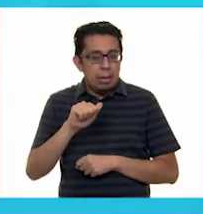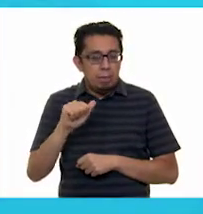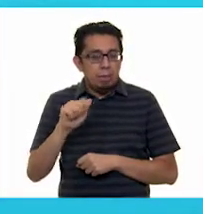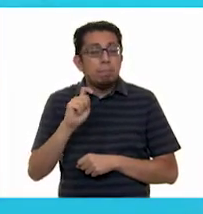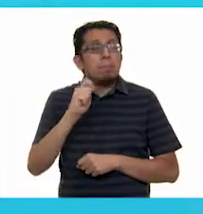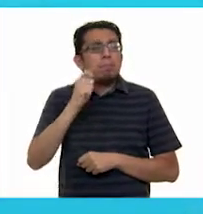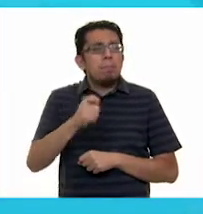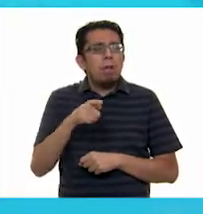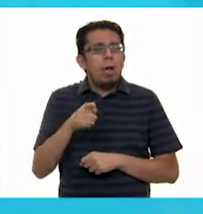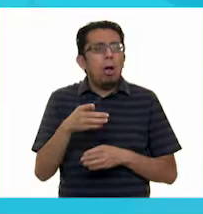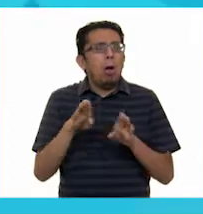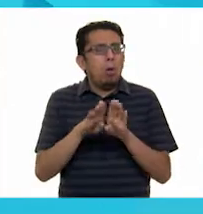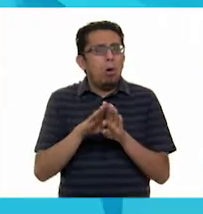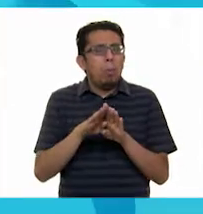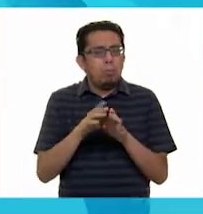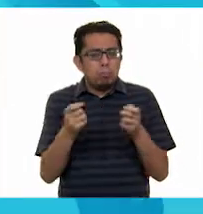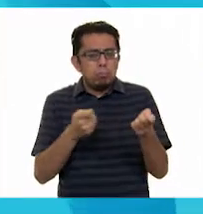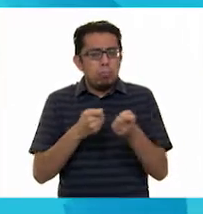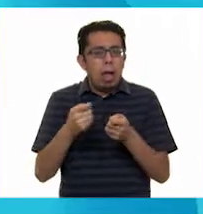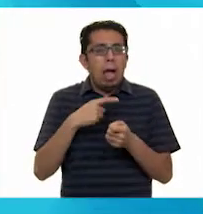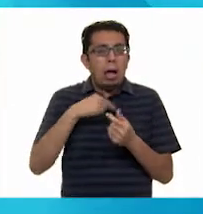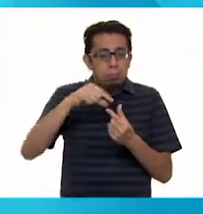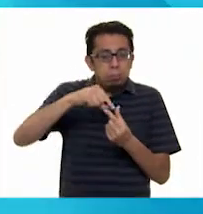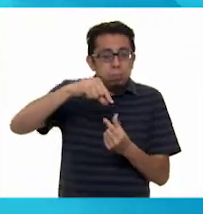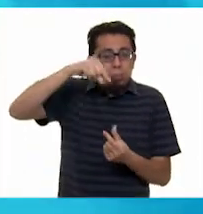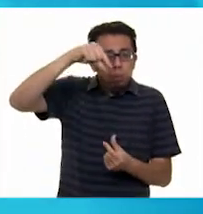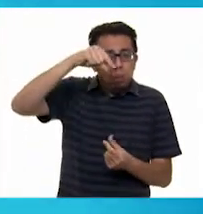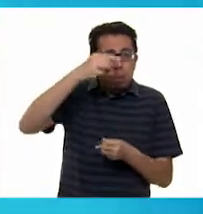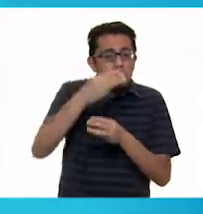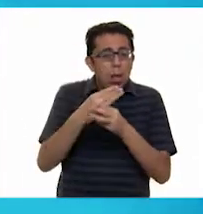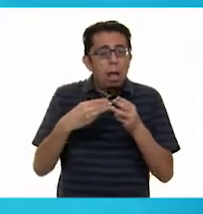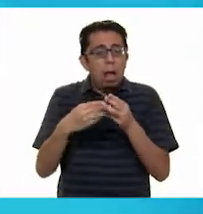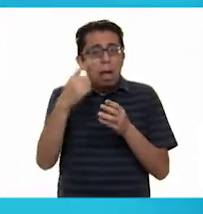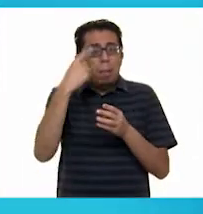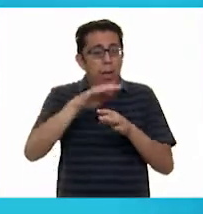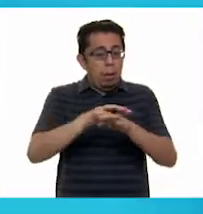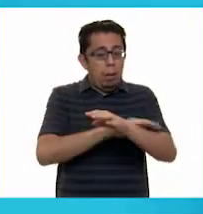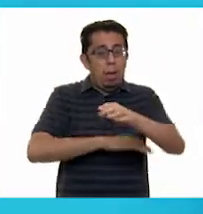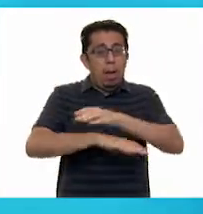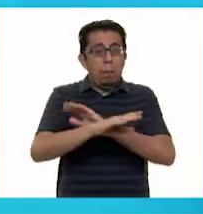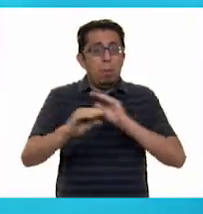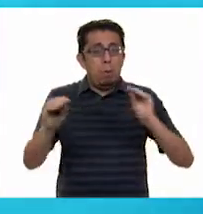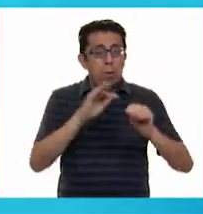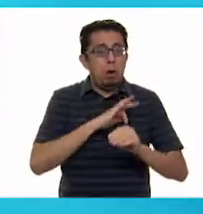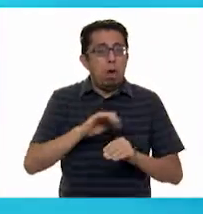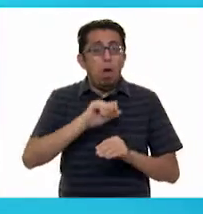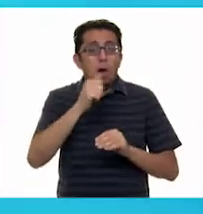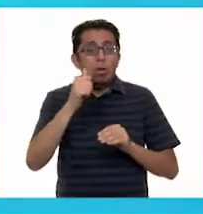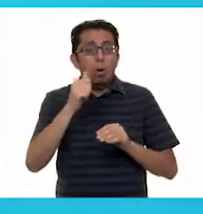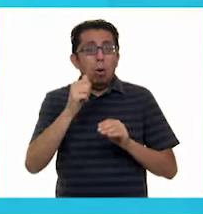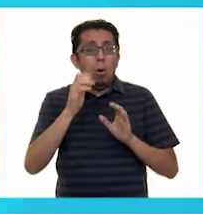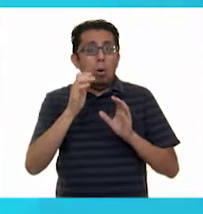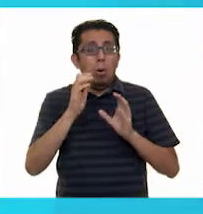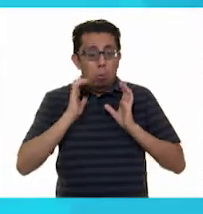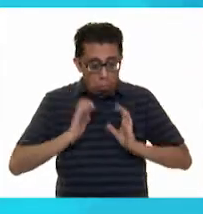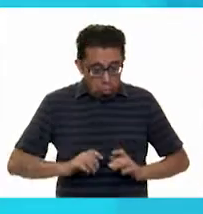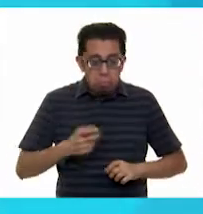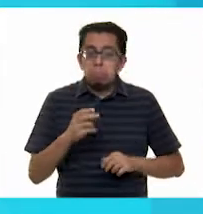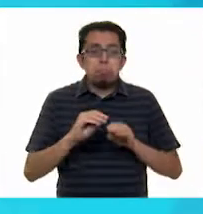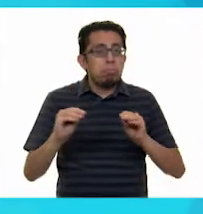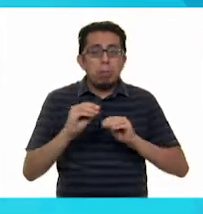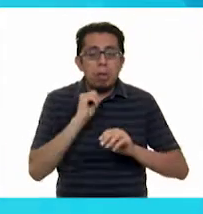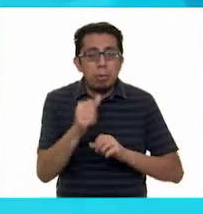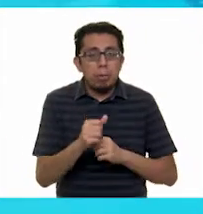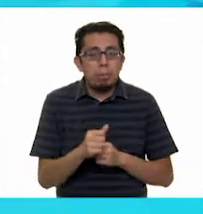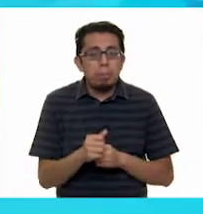Estos son manipulados por medio de varillas que les dan movimiento a los brazos, mientras que el resto del cuerpo no se mueve. Es momento de